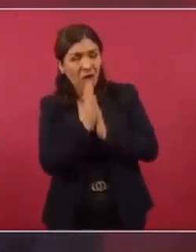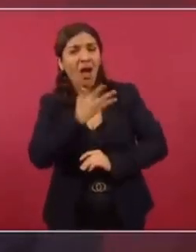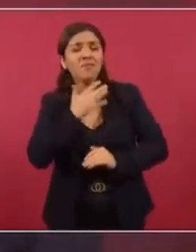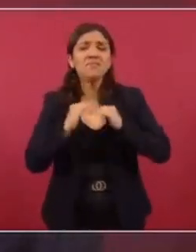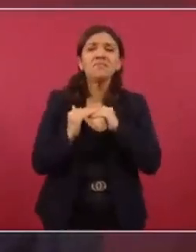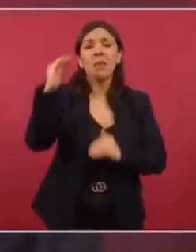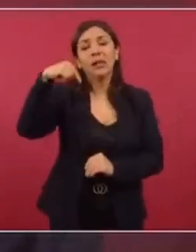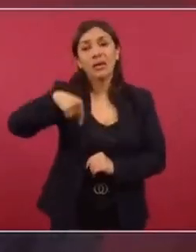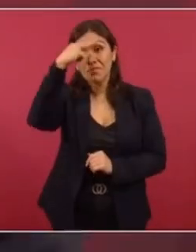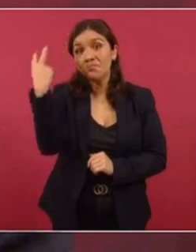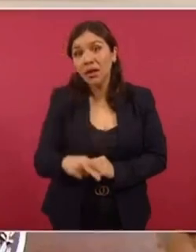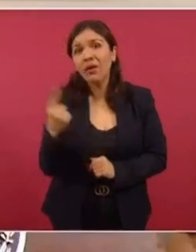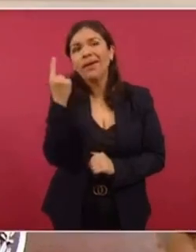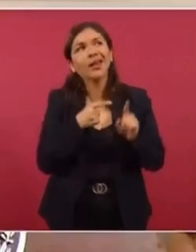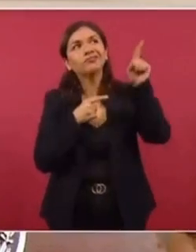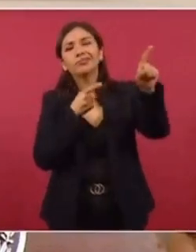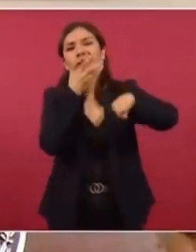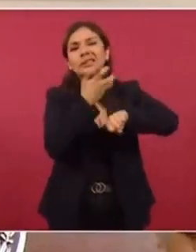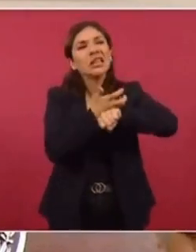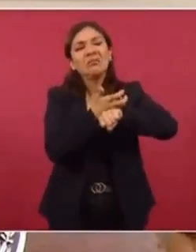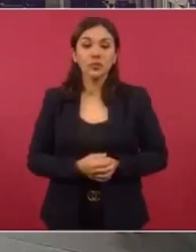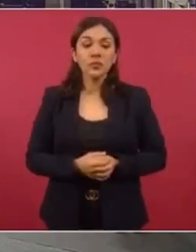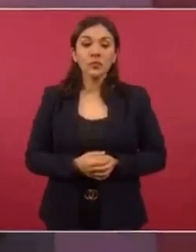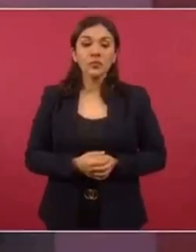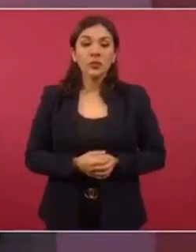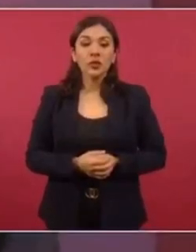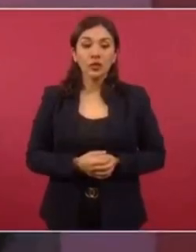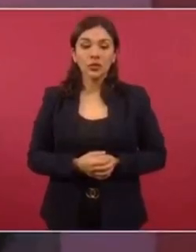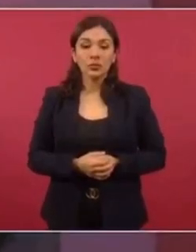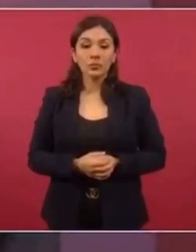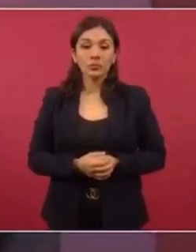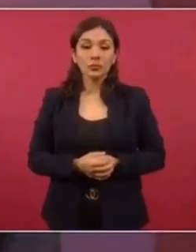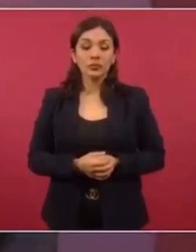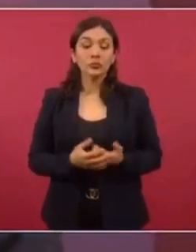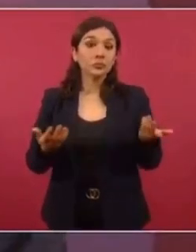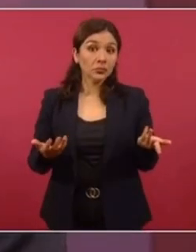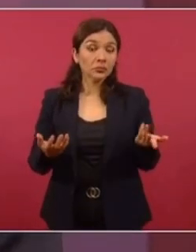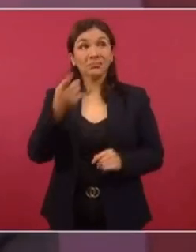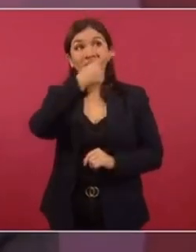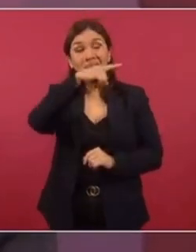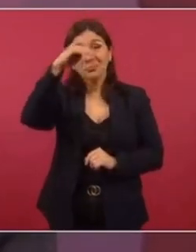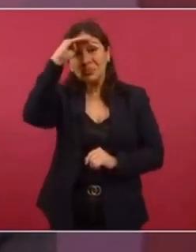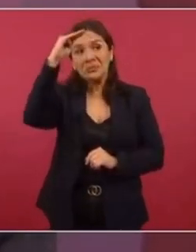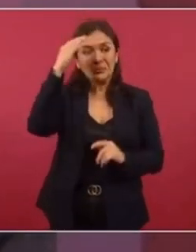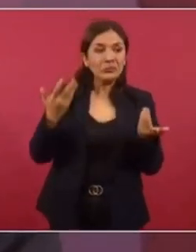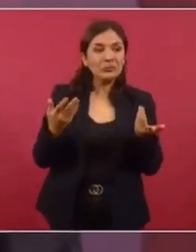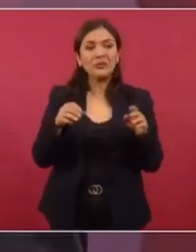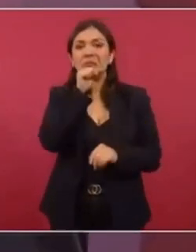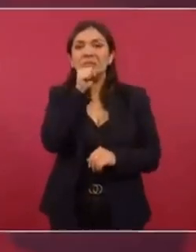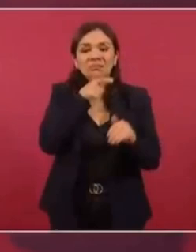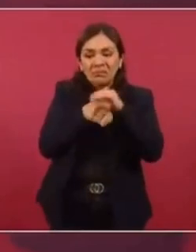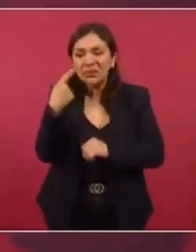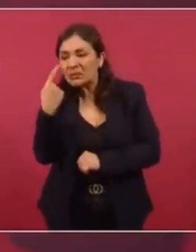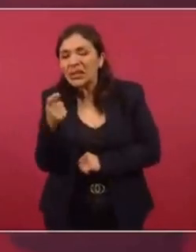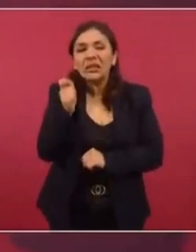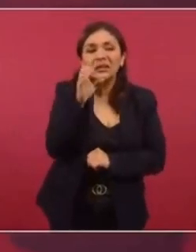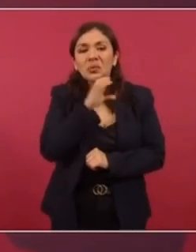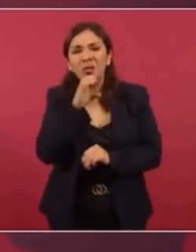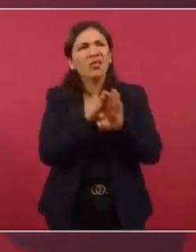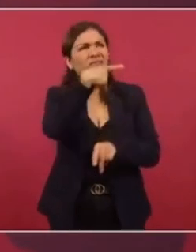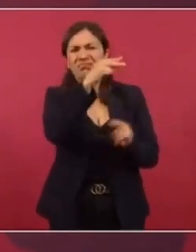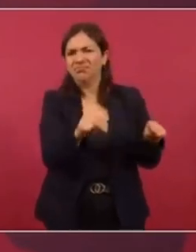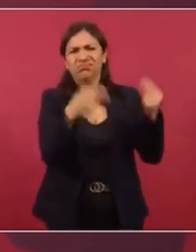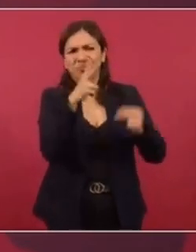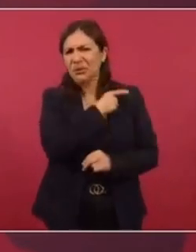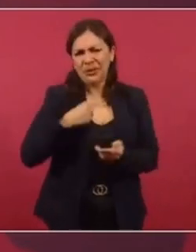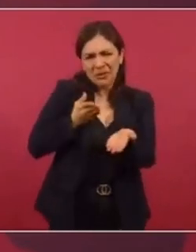que en Estados Unidos. Y que, en vez de estarse metiendo, actuando de manera